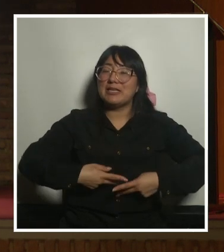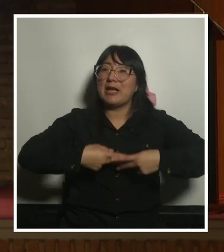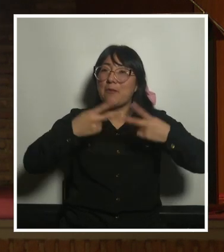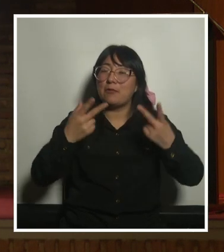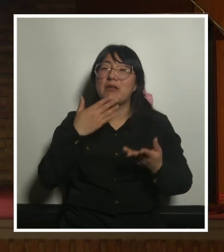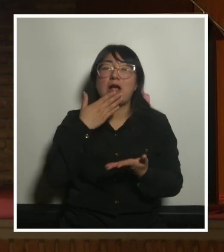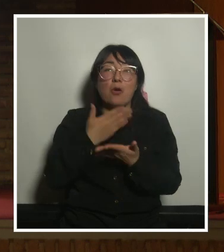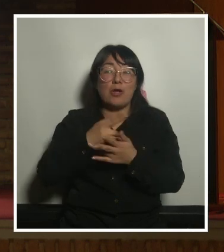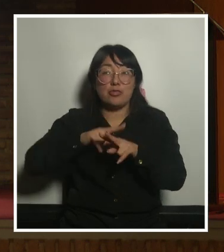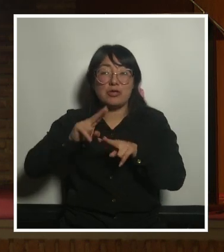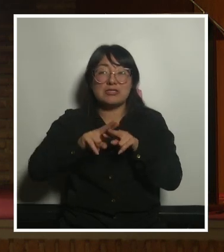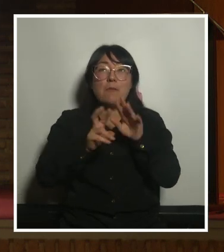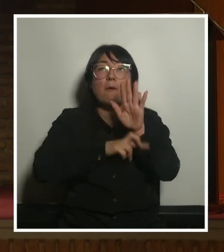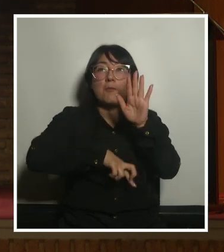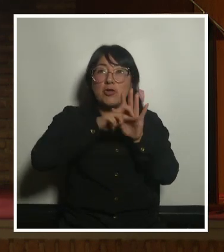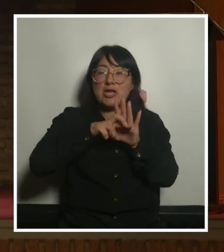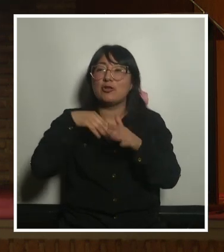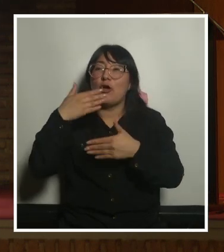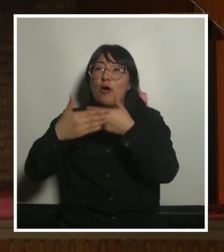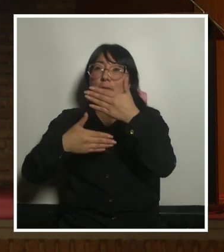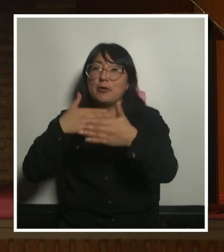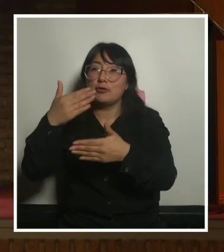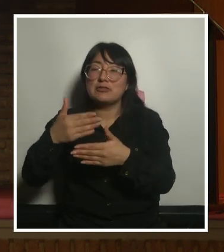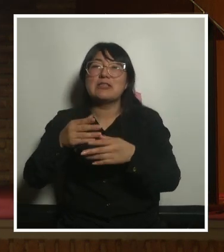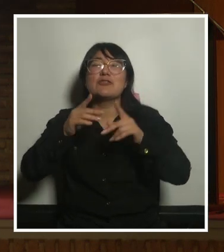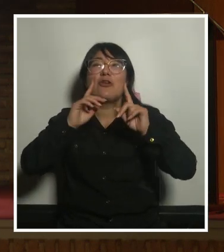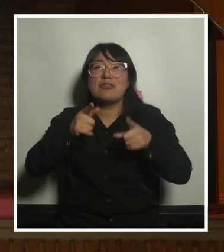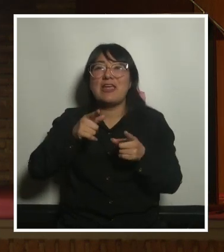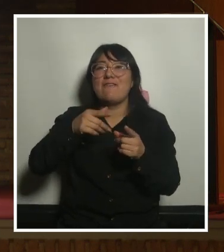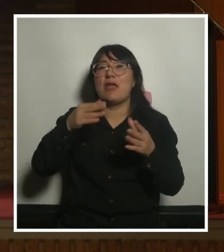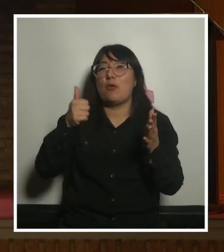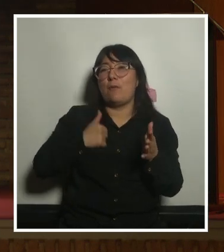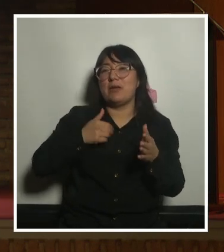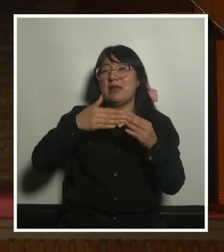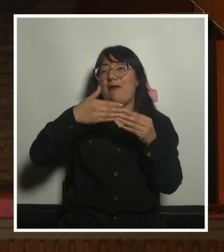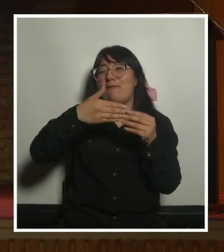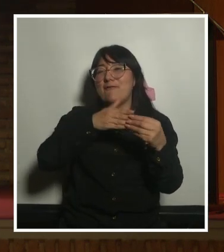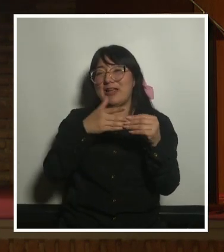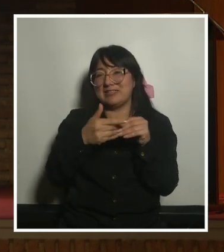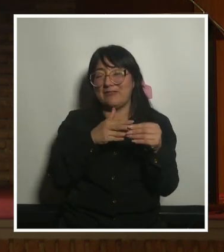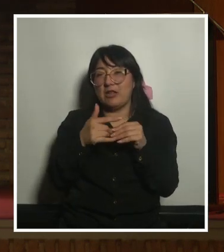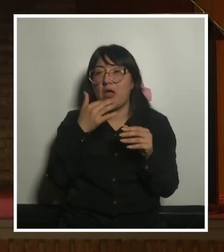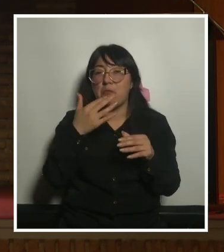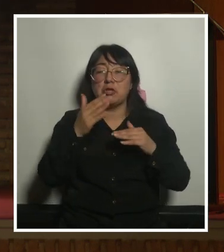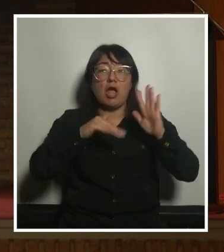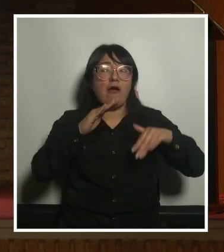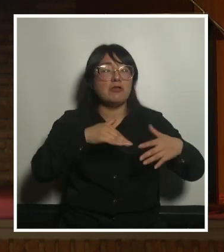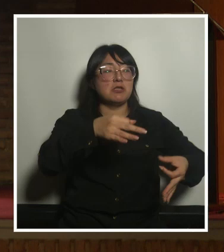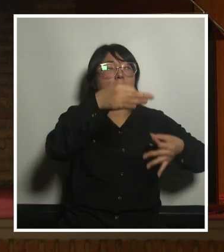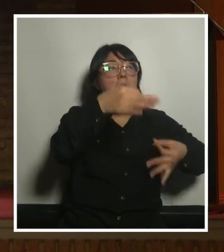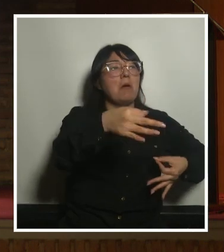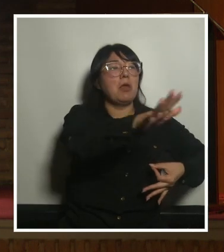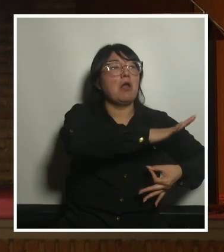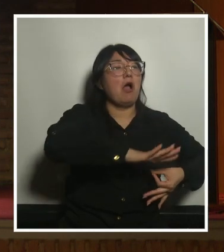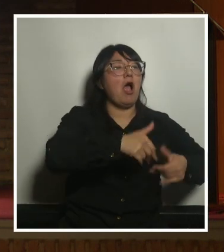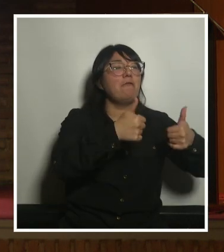hacemos proyectos y procesos tengan una flexibilidad porque lo que aguanta el papel a veces luego en el territorio no se aguanta